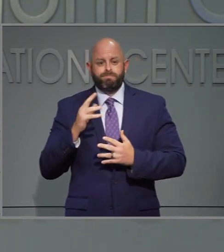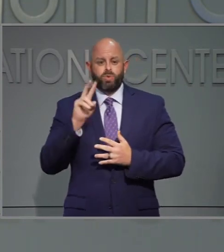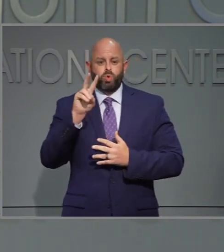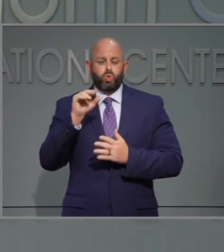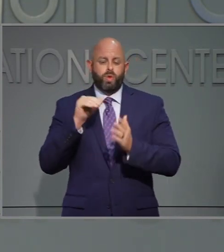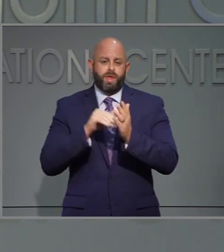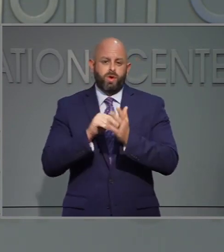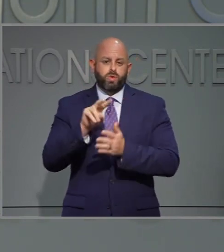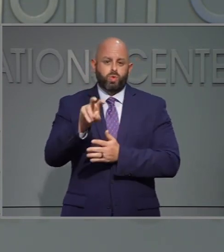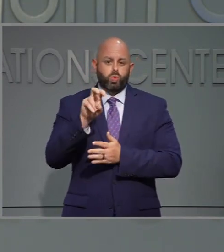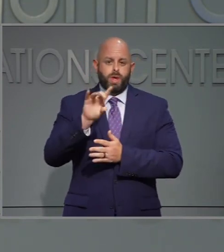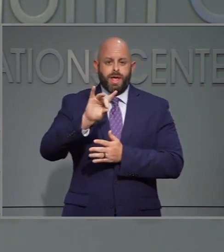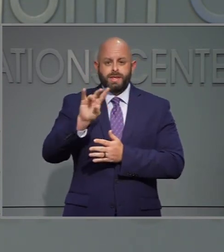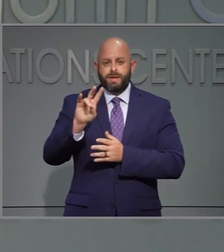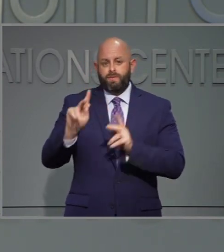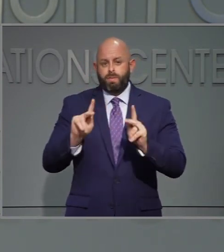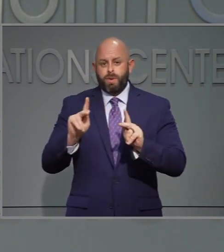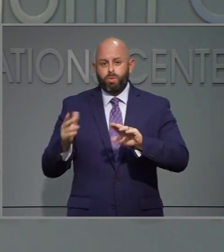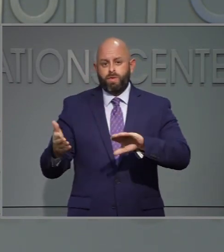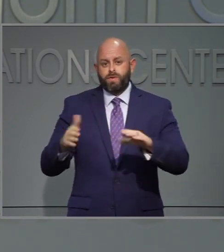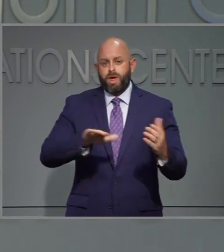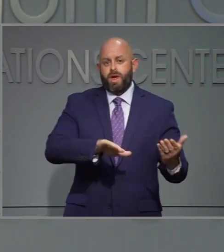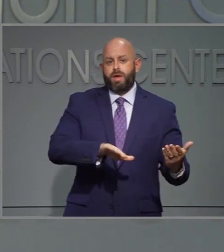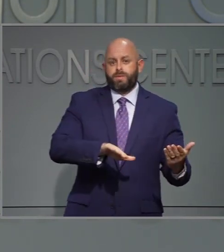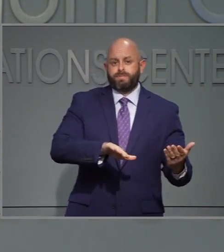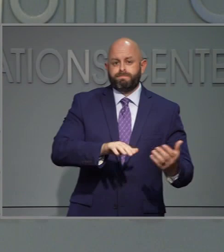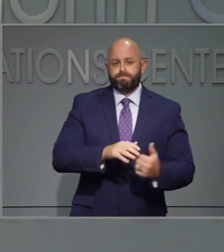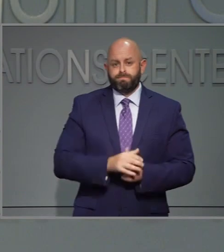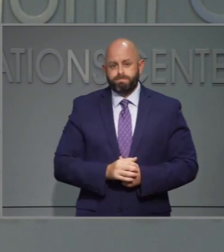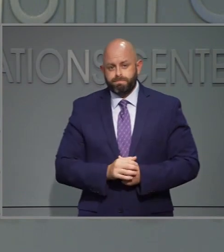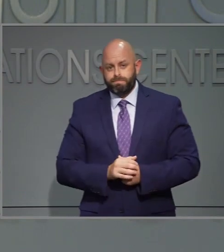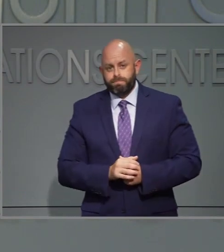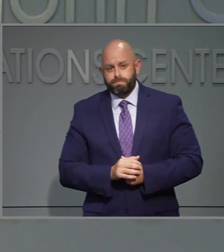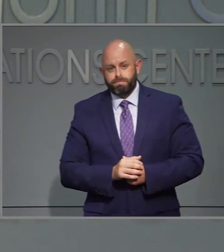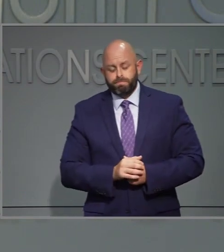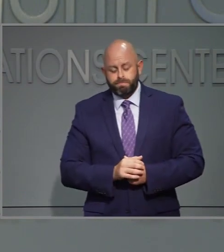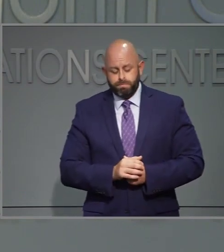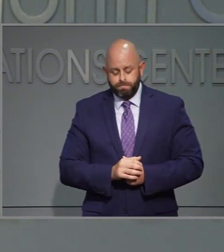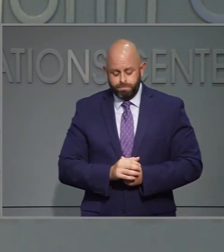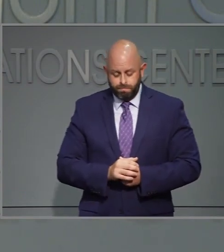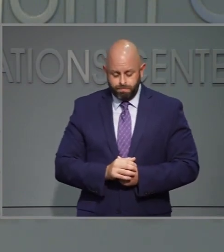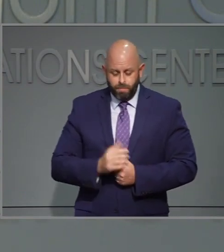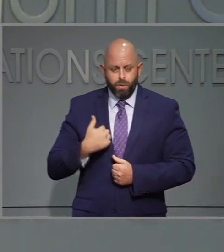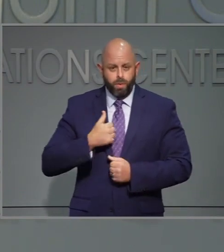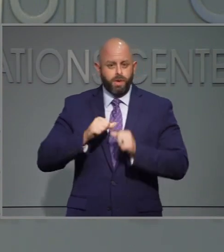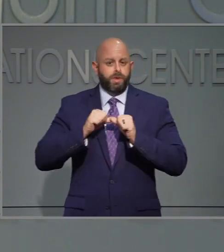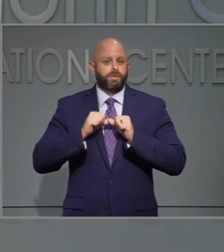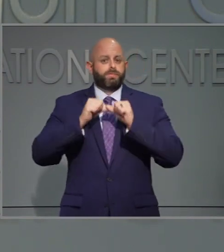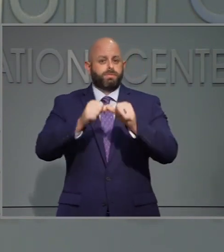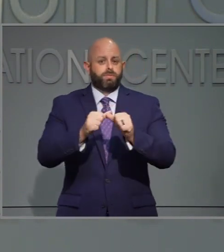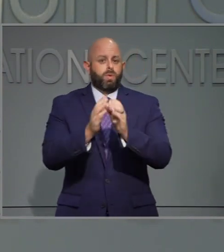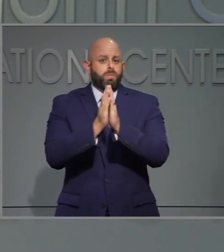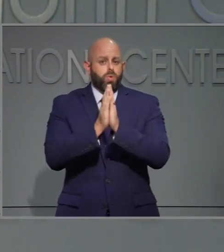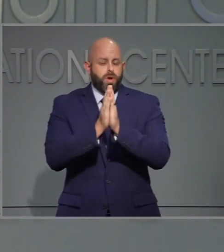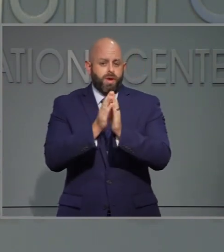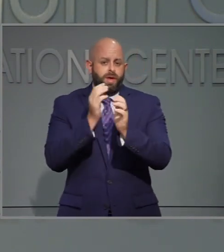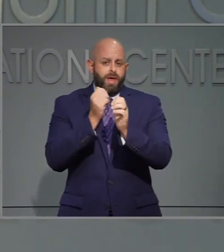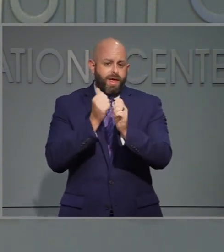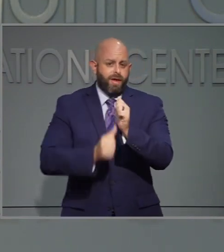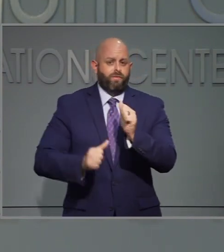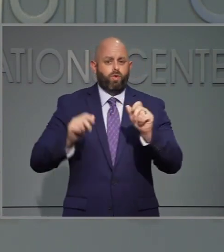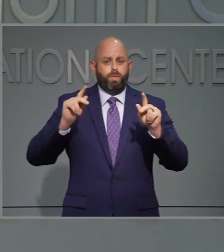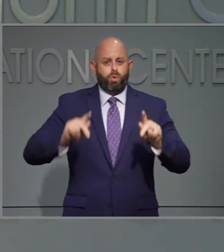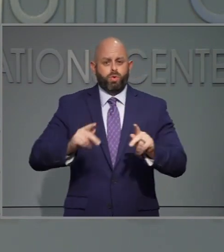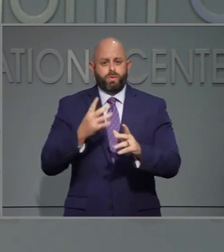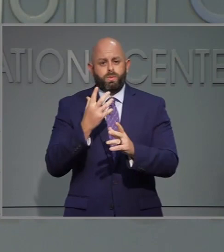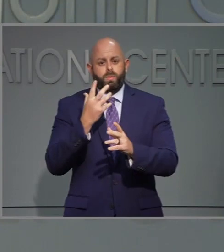,287 personas que han fallecido. Continuamos orando por aquellos que han fallecido, aunque